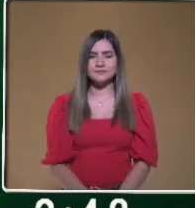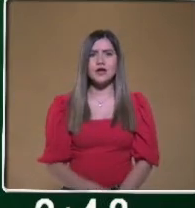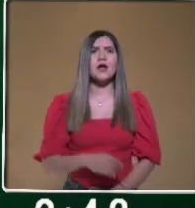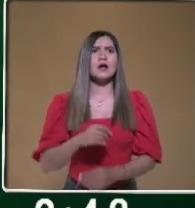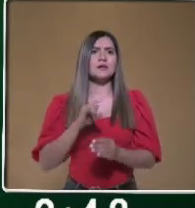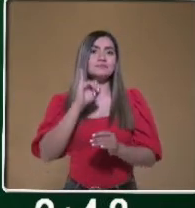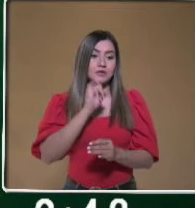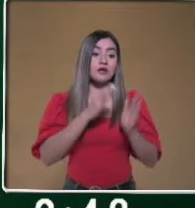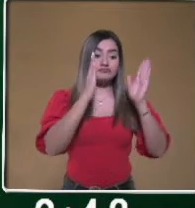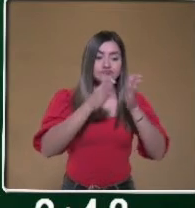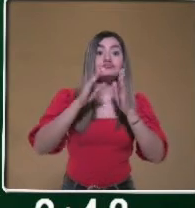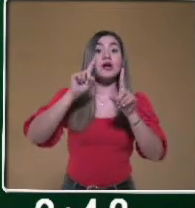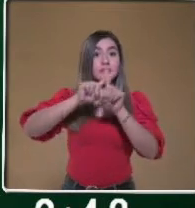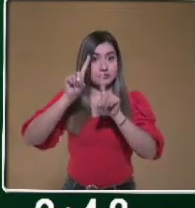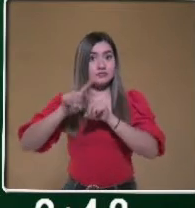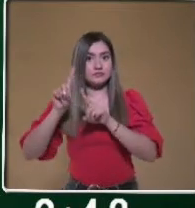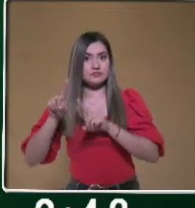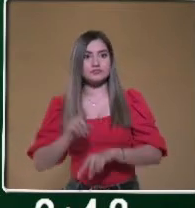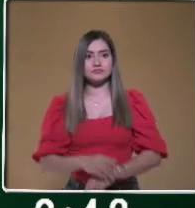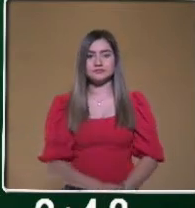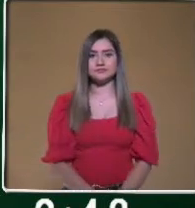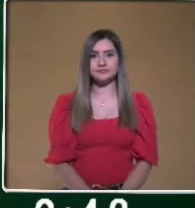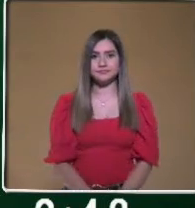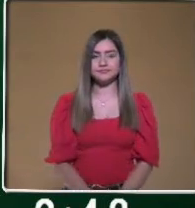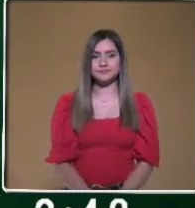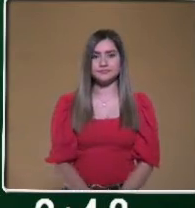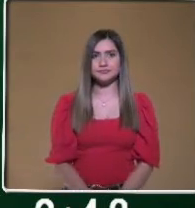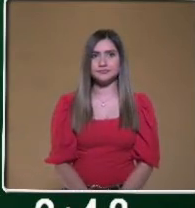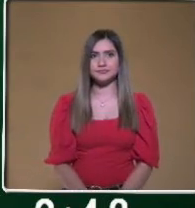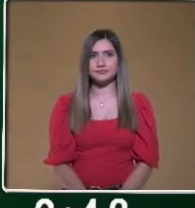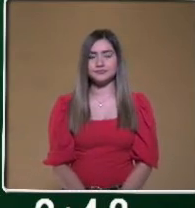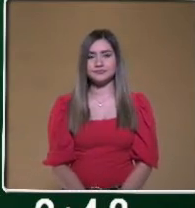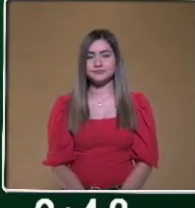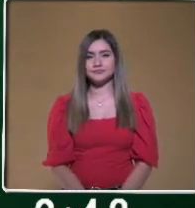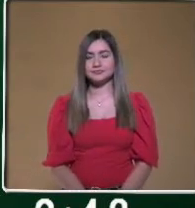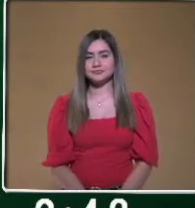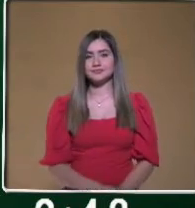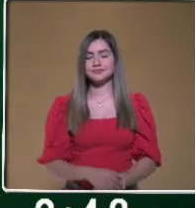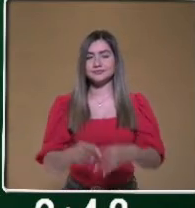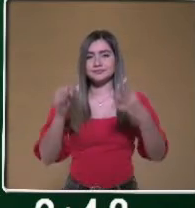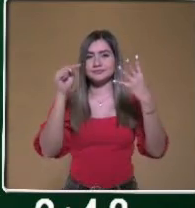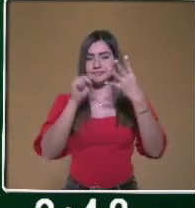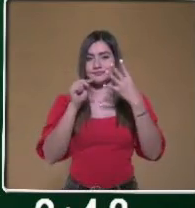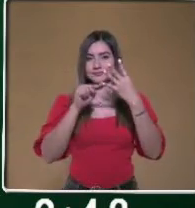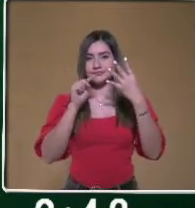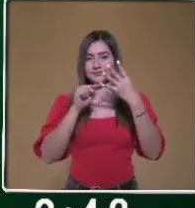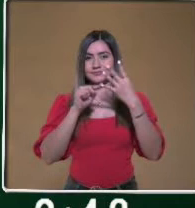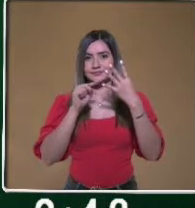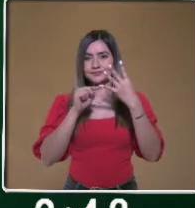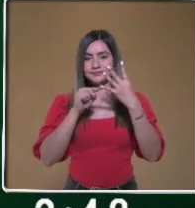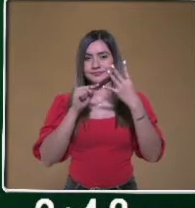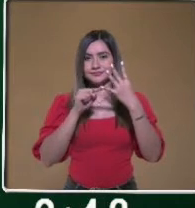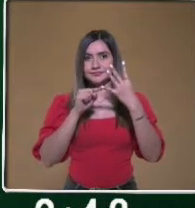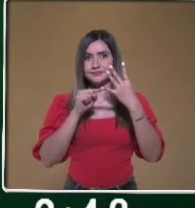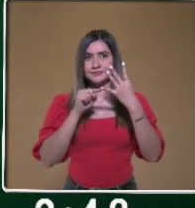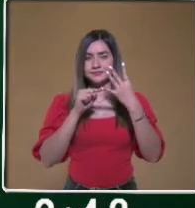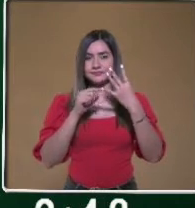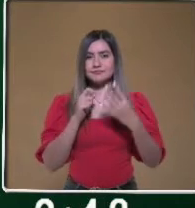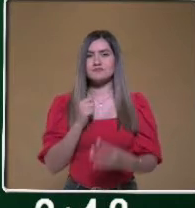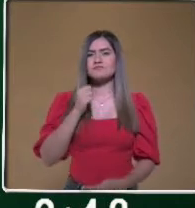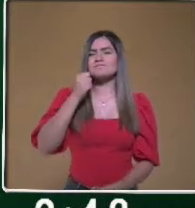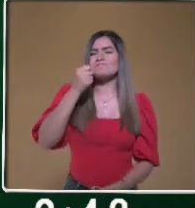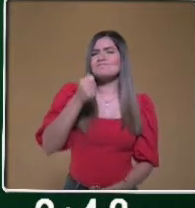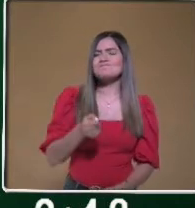se divide, ¿ok? Y la siguiente pregunta que surge acompañada de la agricultura, perdón,